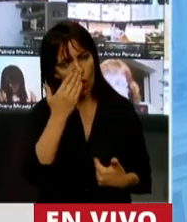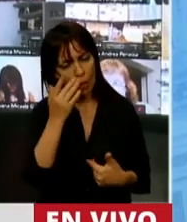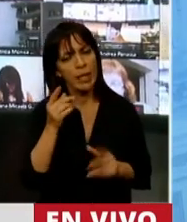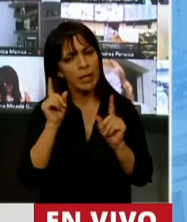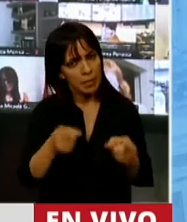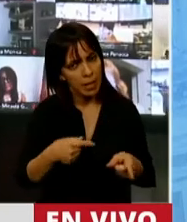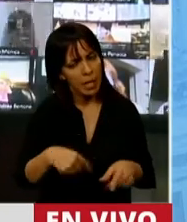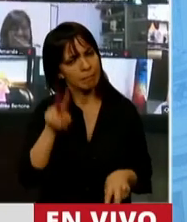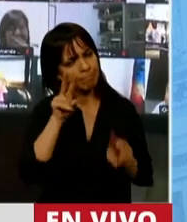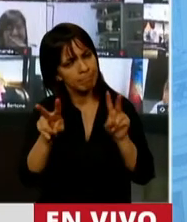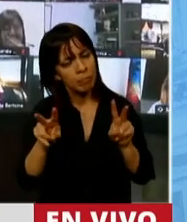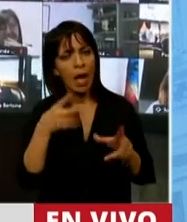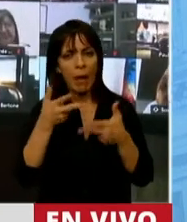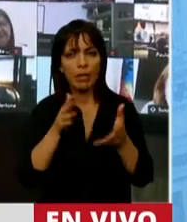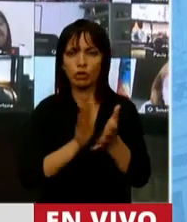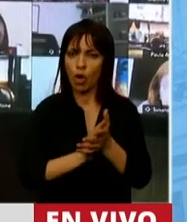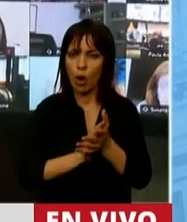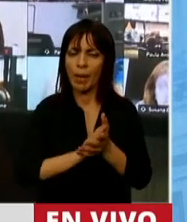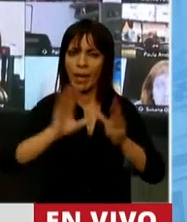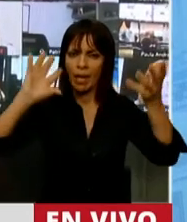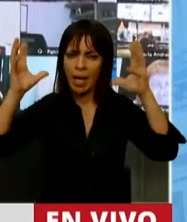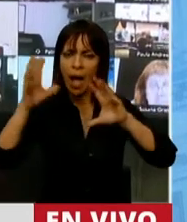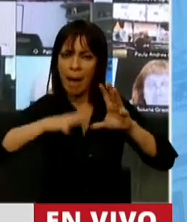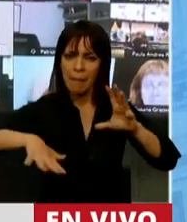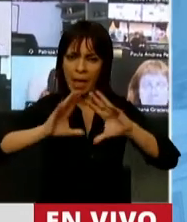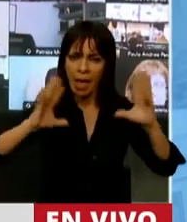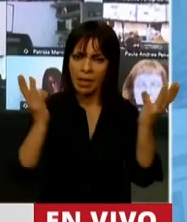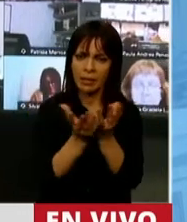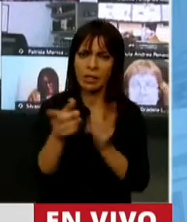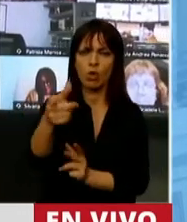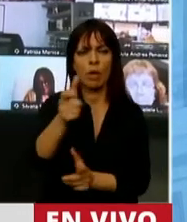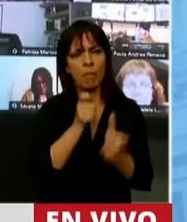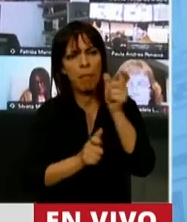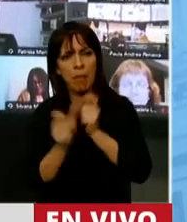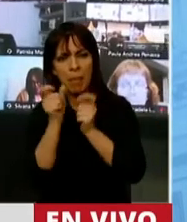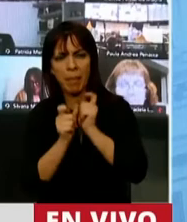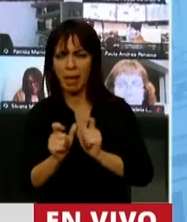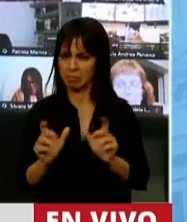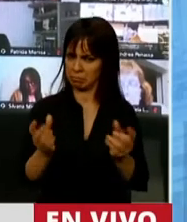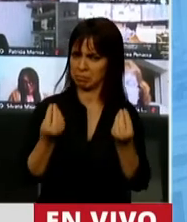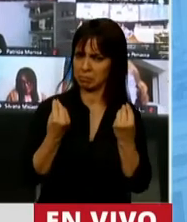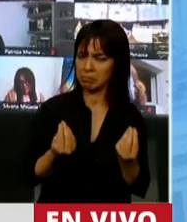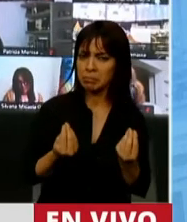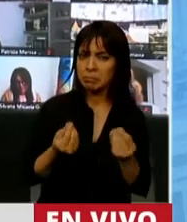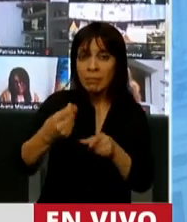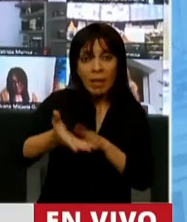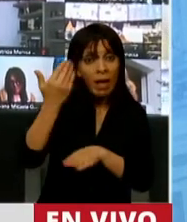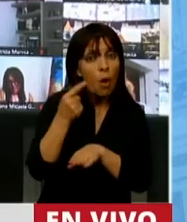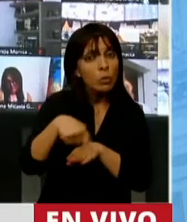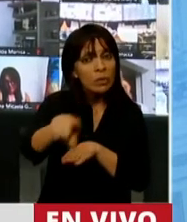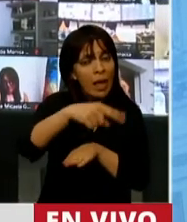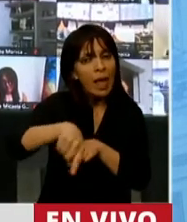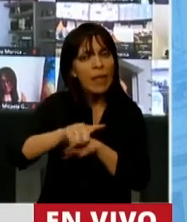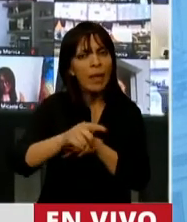he escuchado hablar del ambiente y dar clase también de esto. cuando tuvieron, cuando un jefe